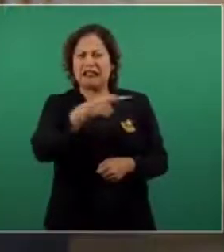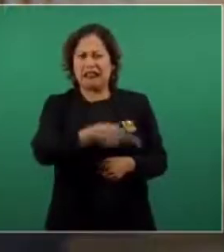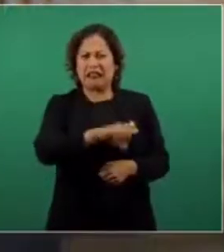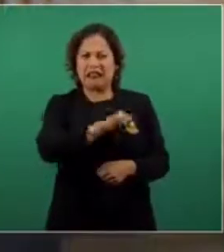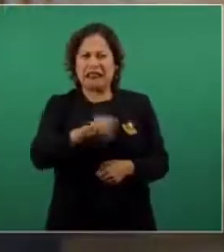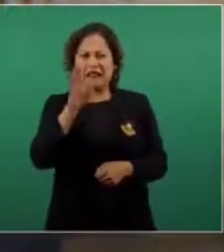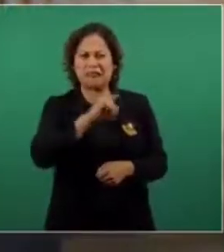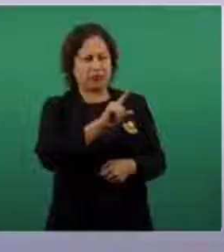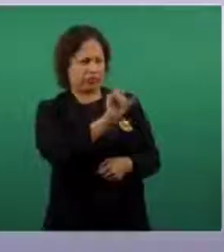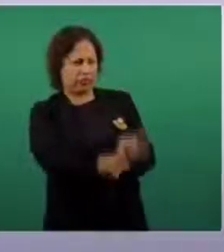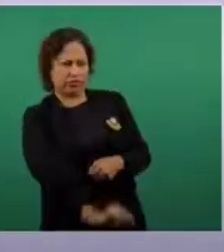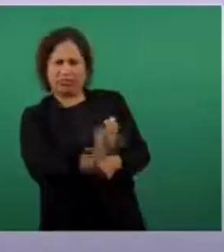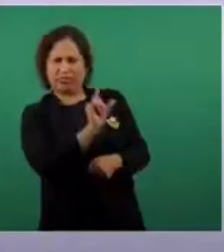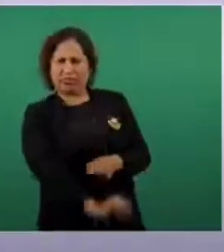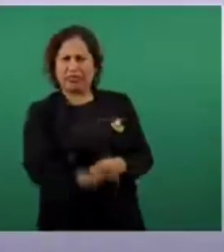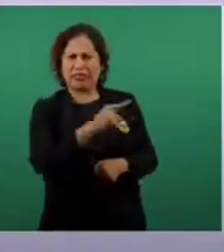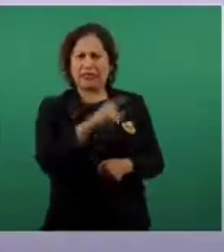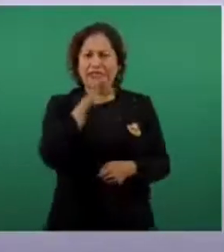energúmeno,